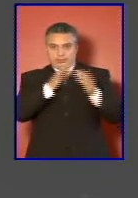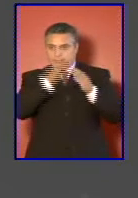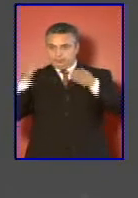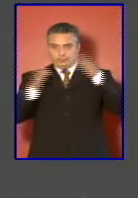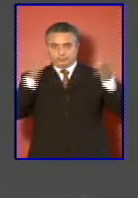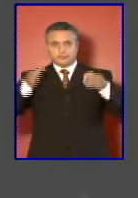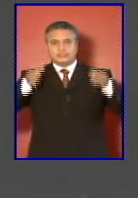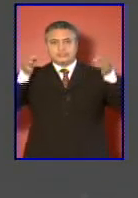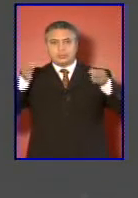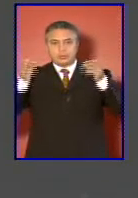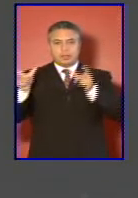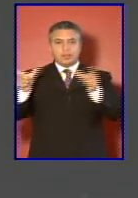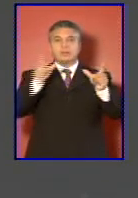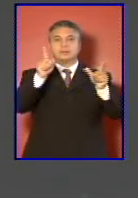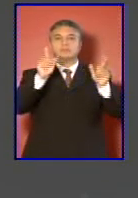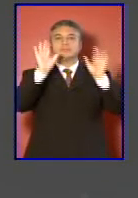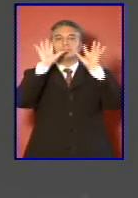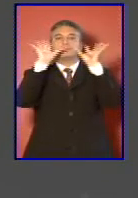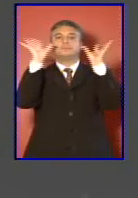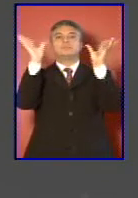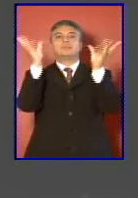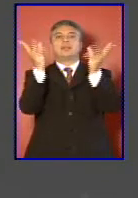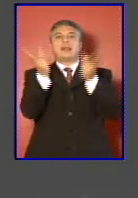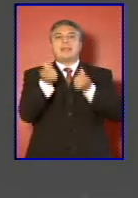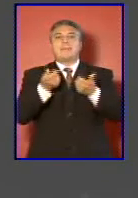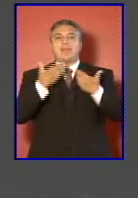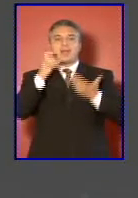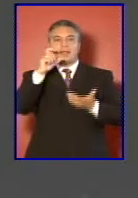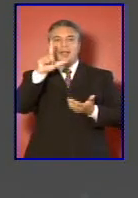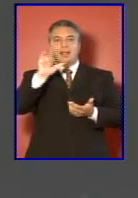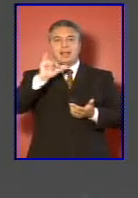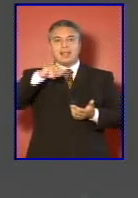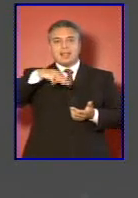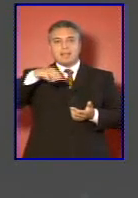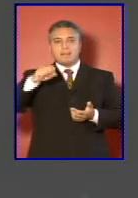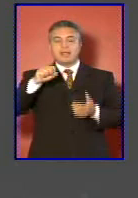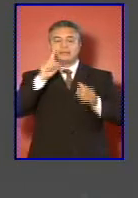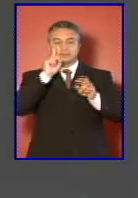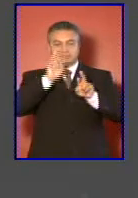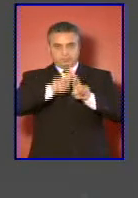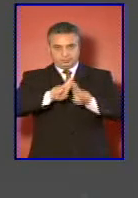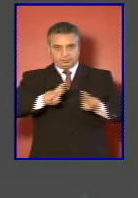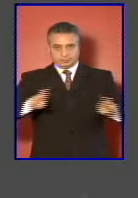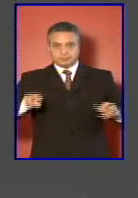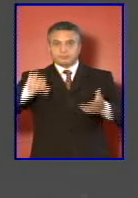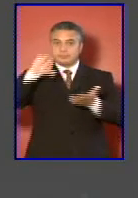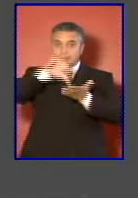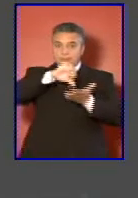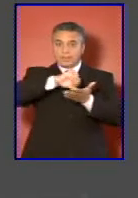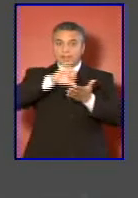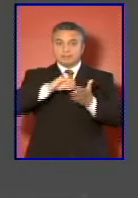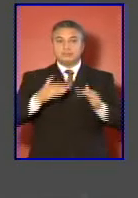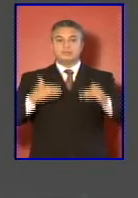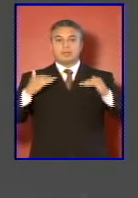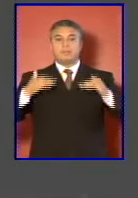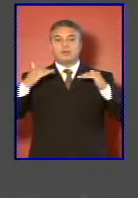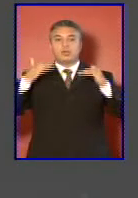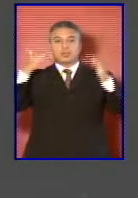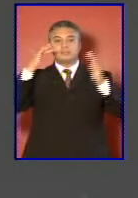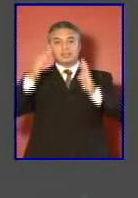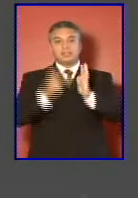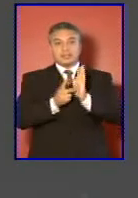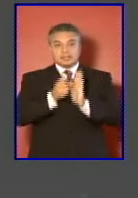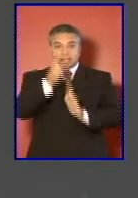y un clima de tranquilidad para su quehacer. Los países que progresan y se desarrollan, que